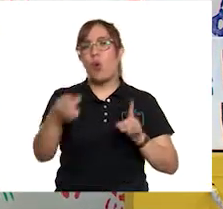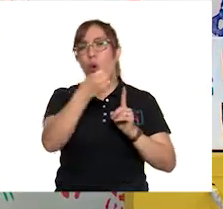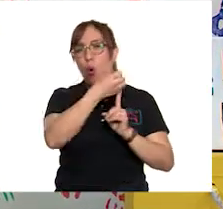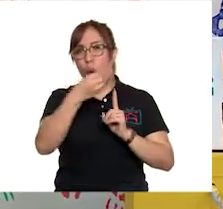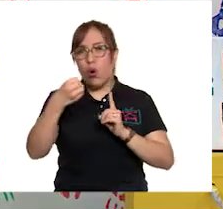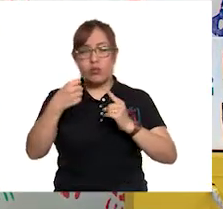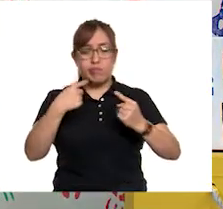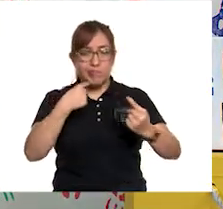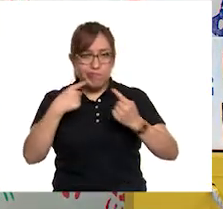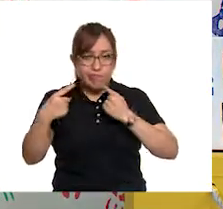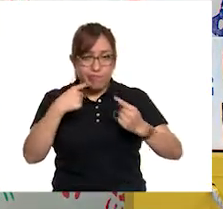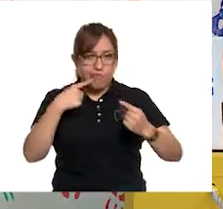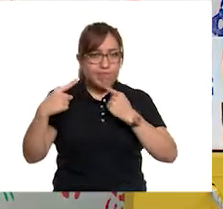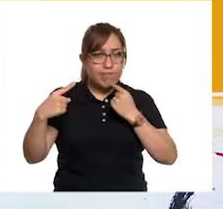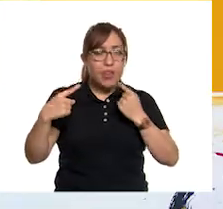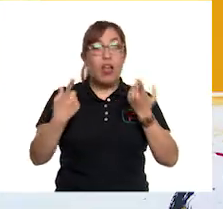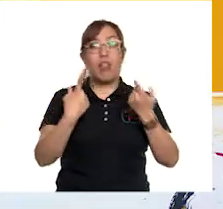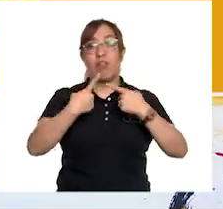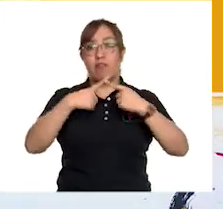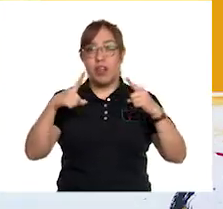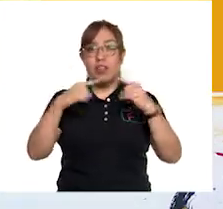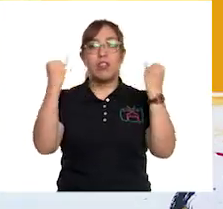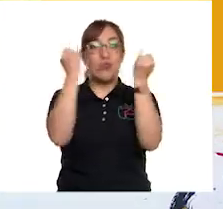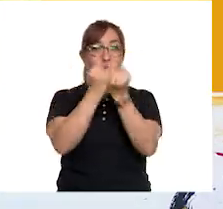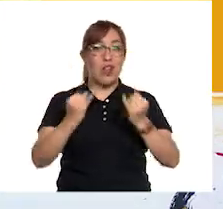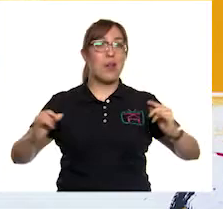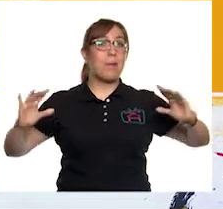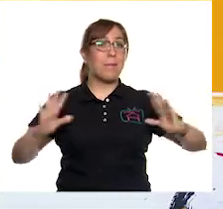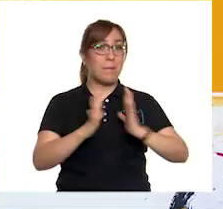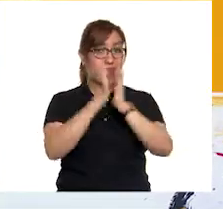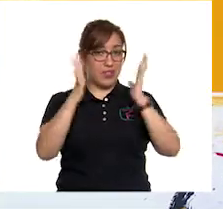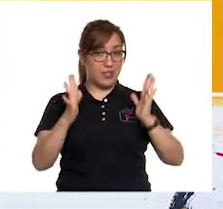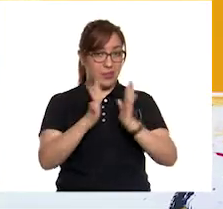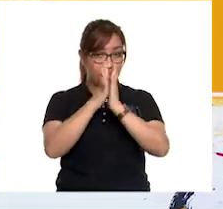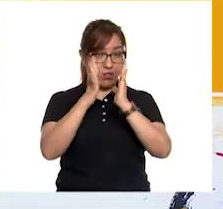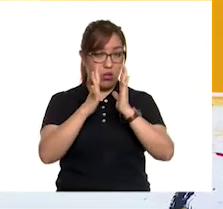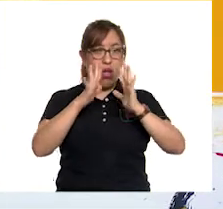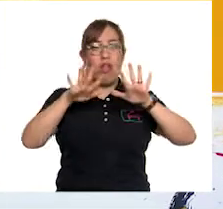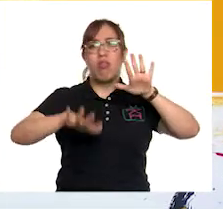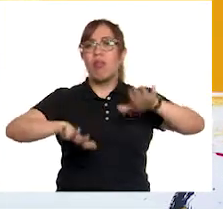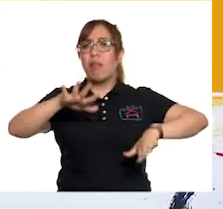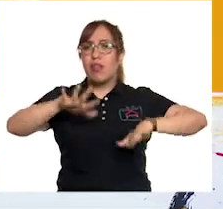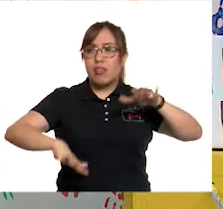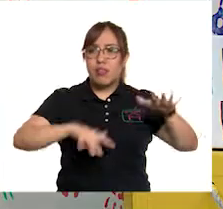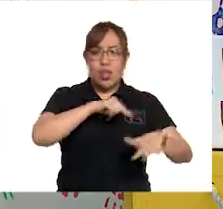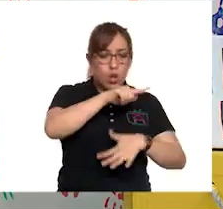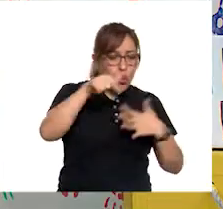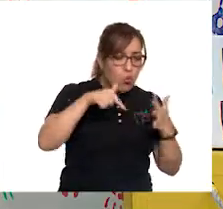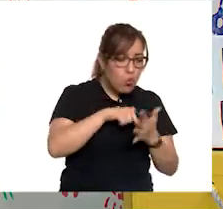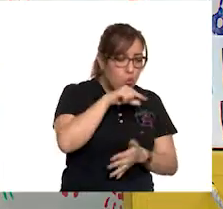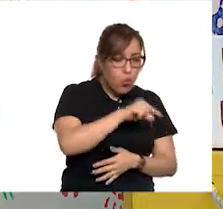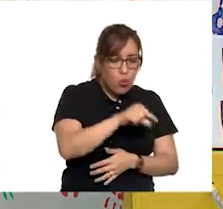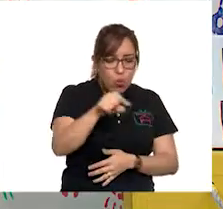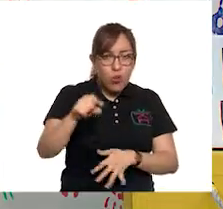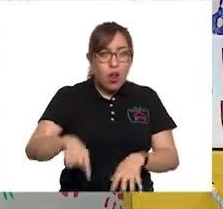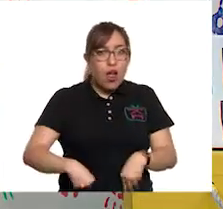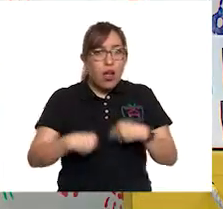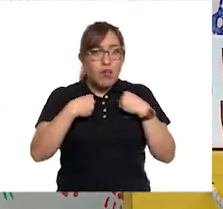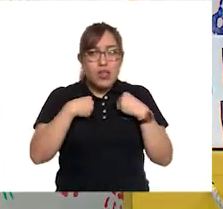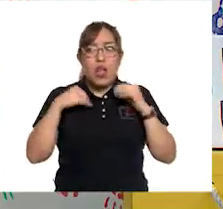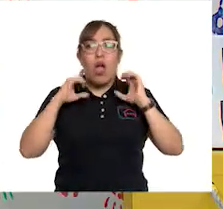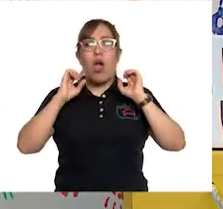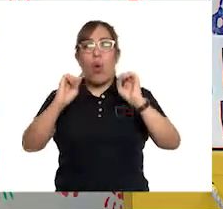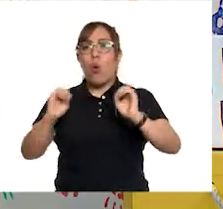y participación que se relacionan con el lugar en el que vivimos. Con la cultura, es decir, con la forma de